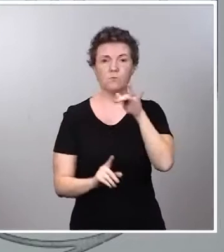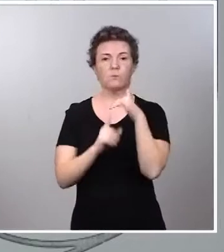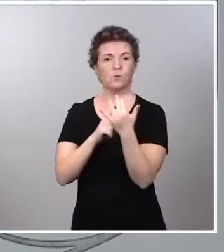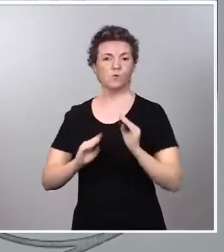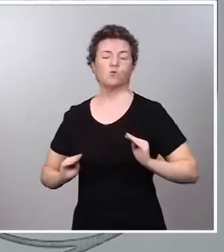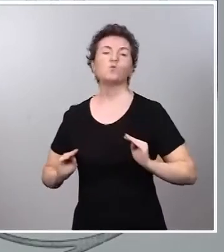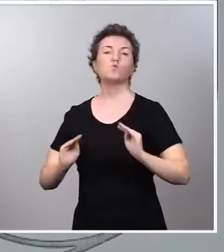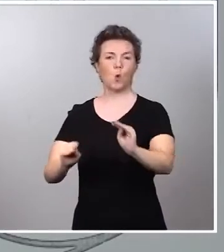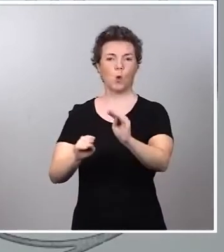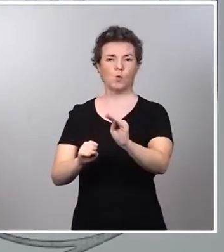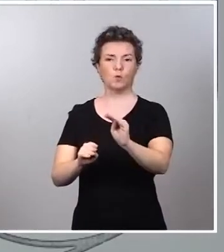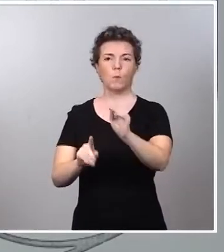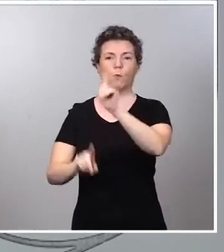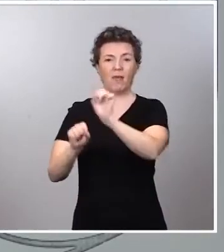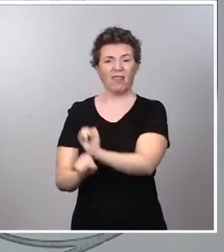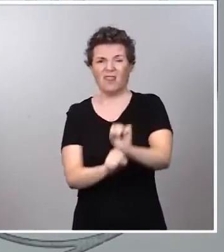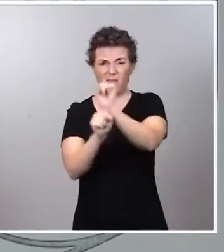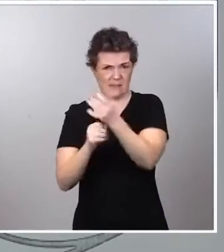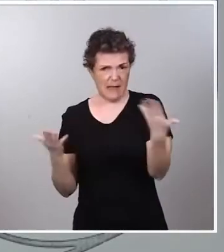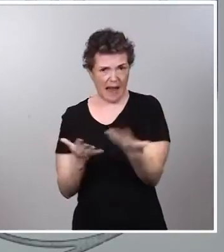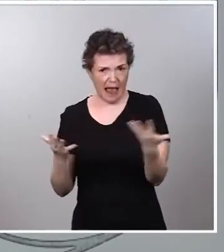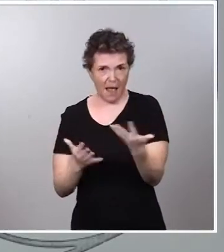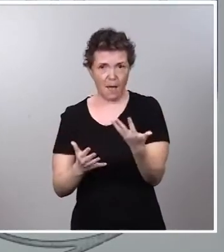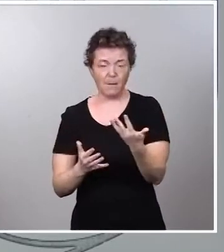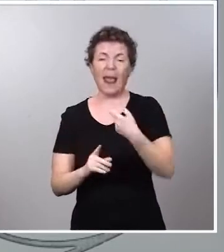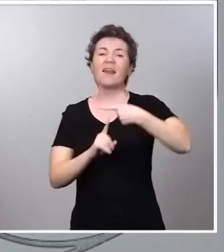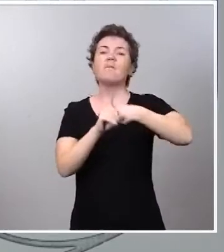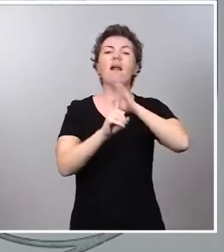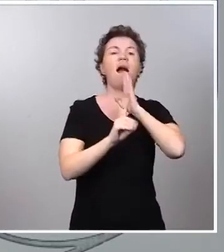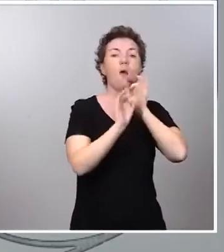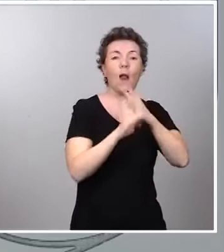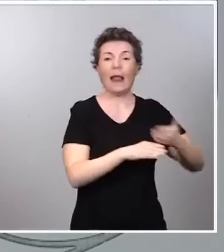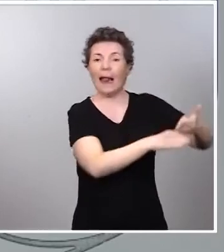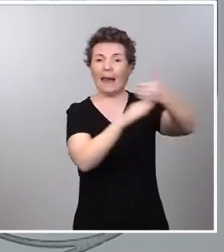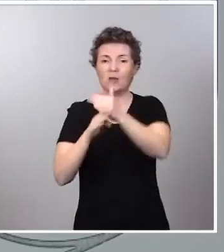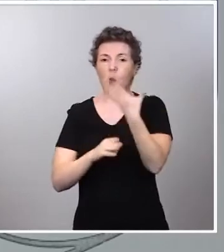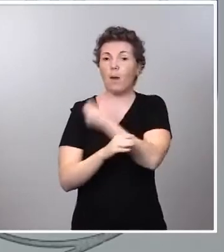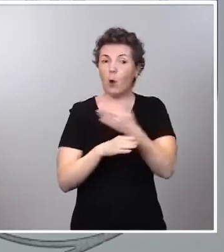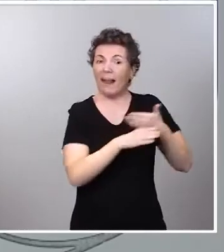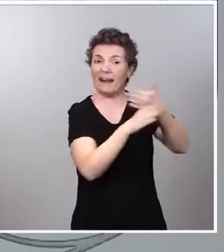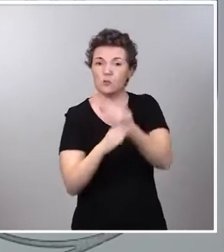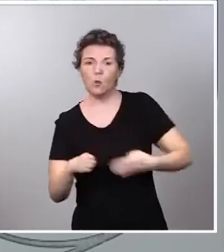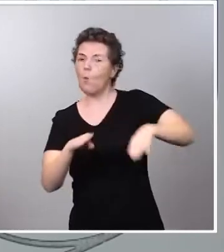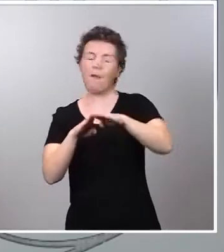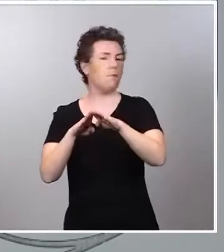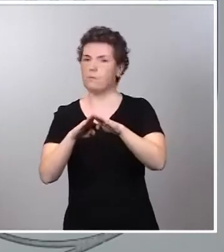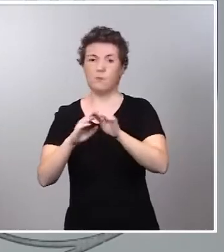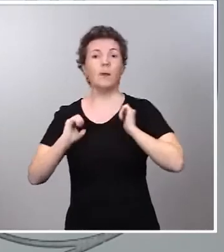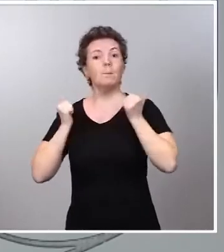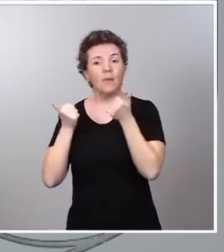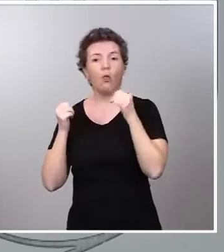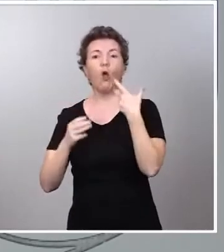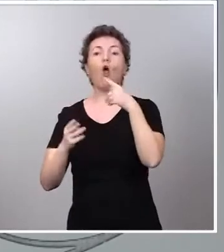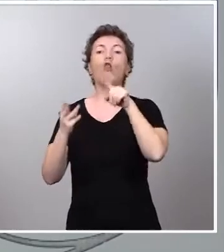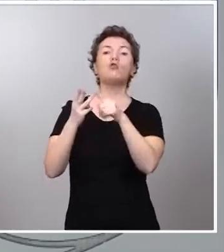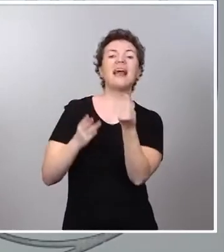inmunosupresión grave no alcanzan el nivel de inmunidad que da una vacuna para el resto de las personas. Hemos empezado con las dosis adicionales.